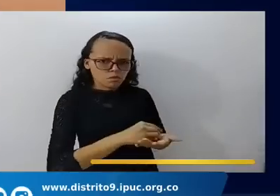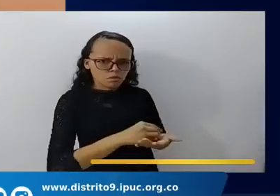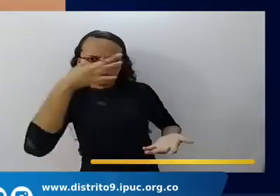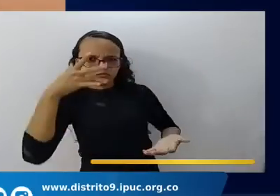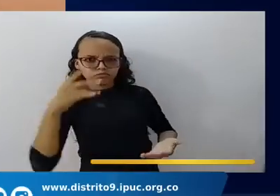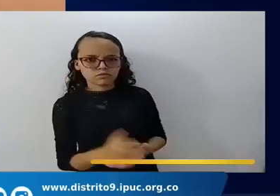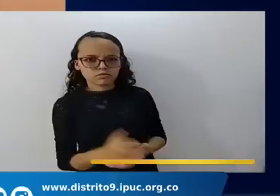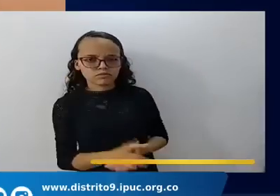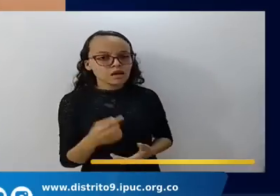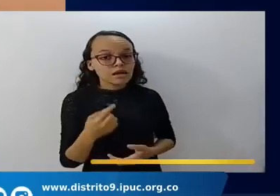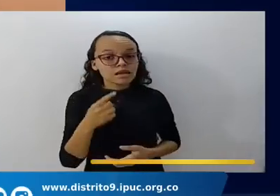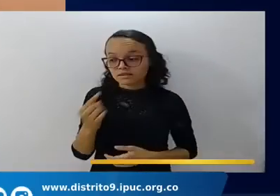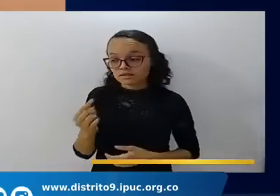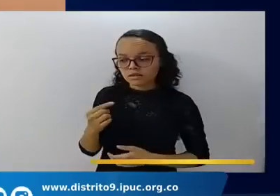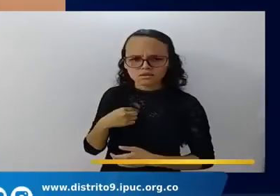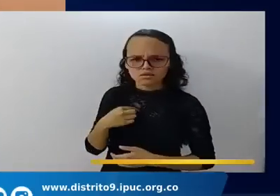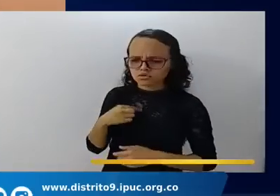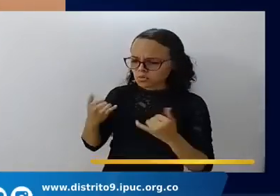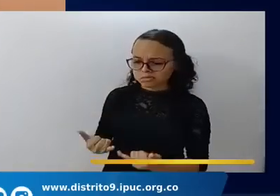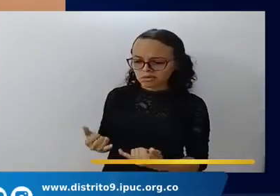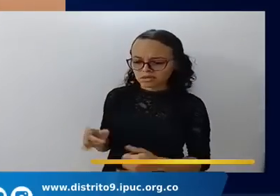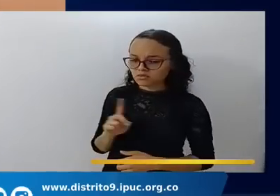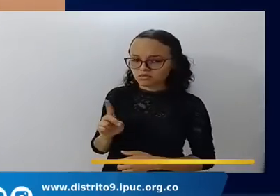Una alabanza al nombre de Jesús.